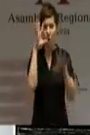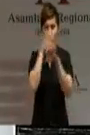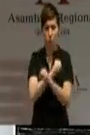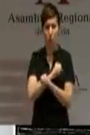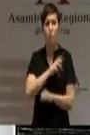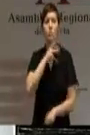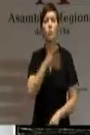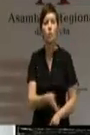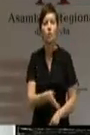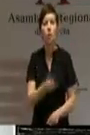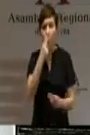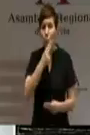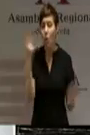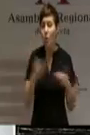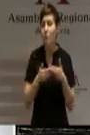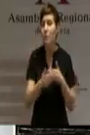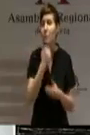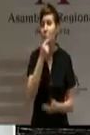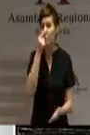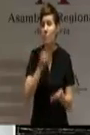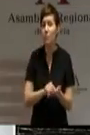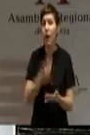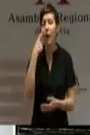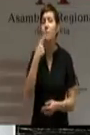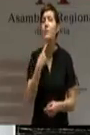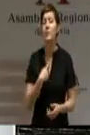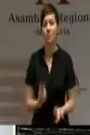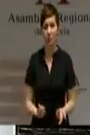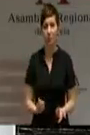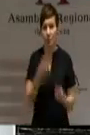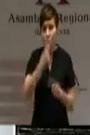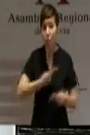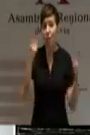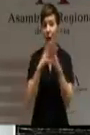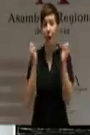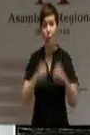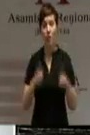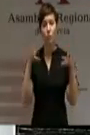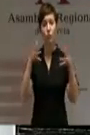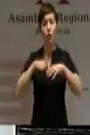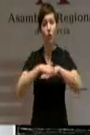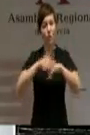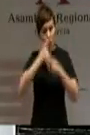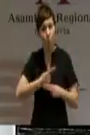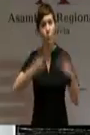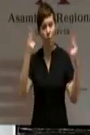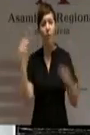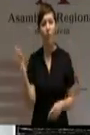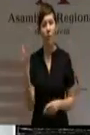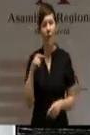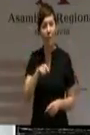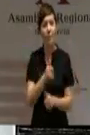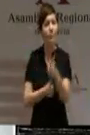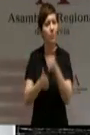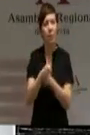publicarlas inmediatamente? Empecemos por ahí. Publique todos los acuerdos de los consejos de Gobierno. Empiece por ahí. Que no quede